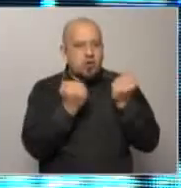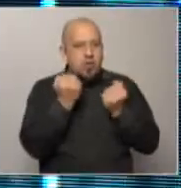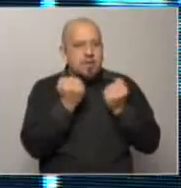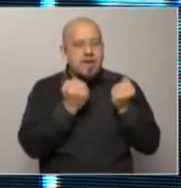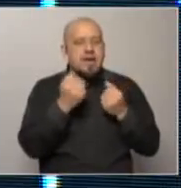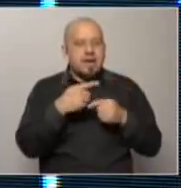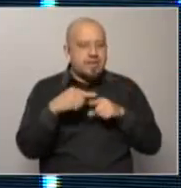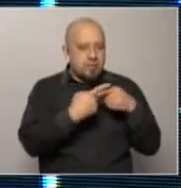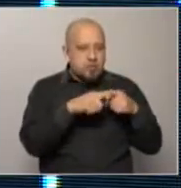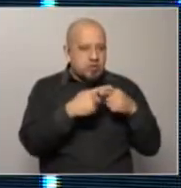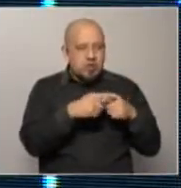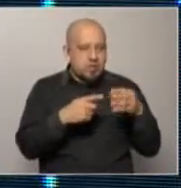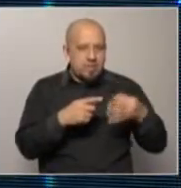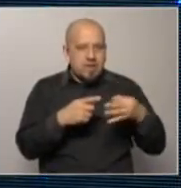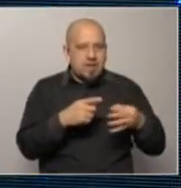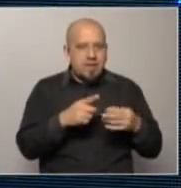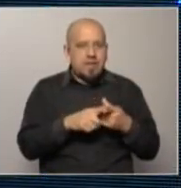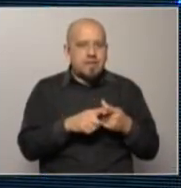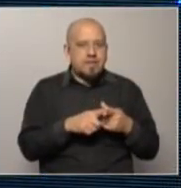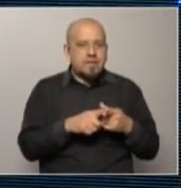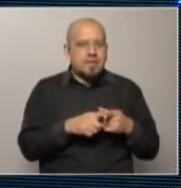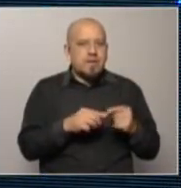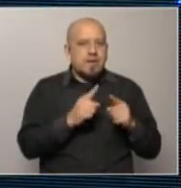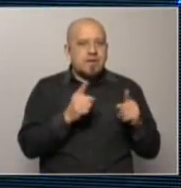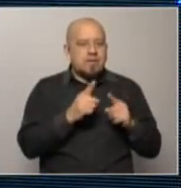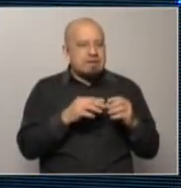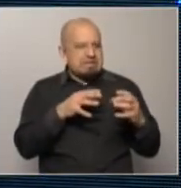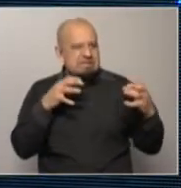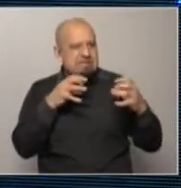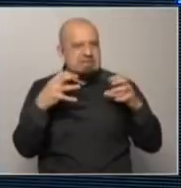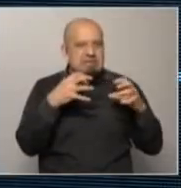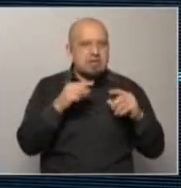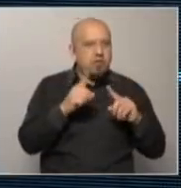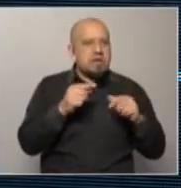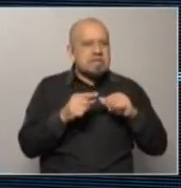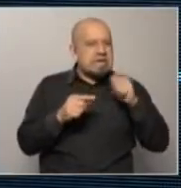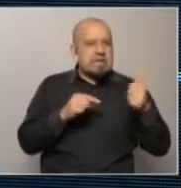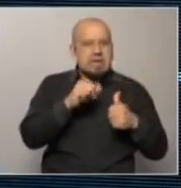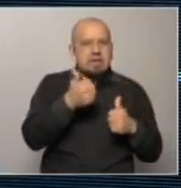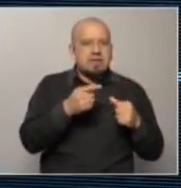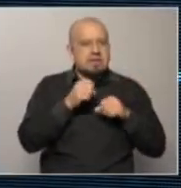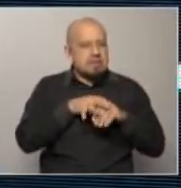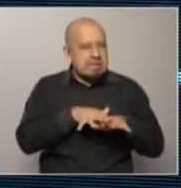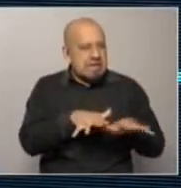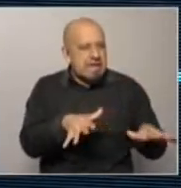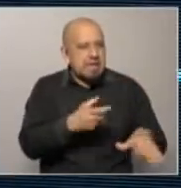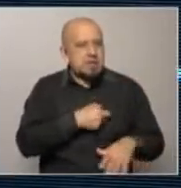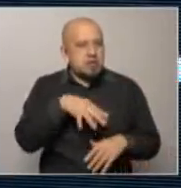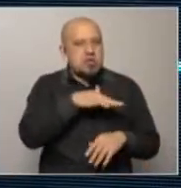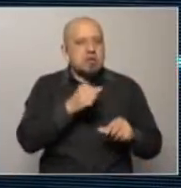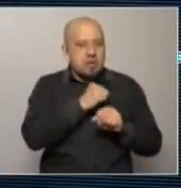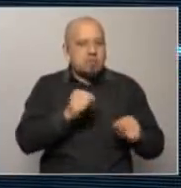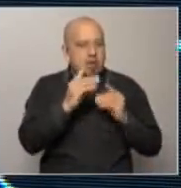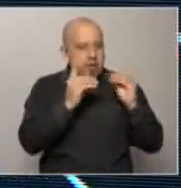¿no? discuten bien no es no es la agresividad no quieren ganarse la agresividad de las redes pueden